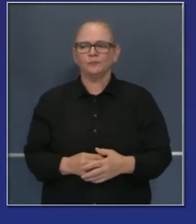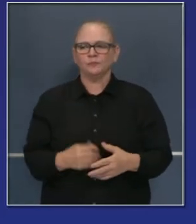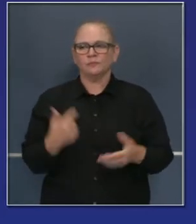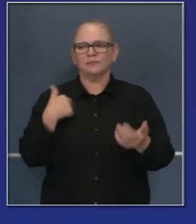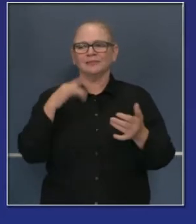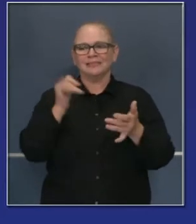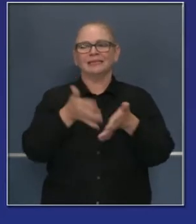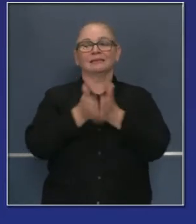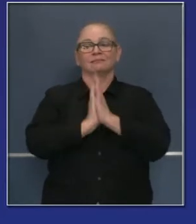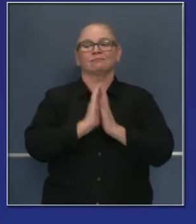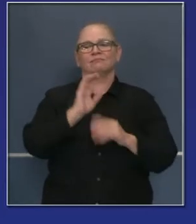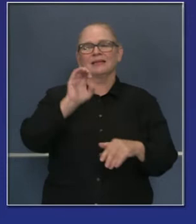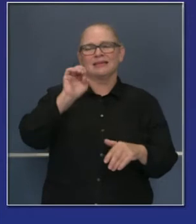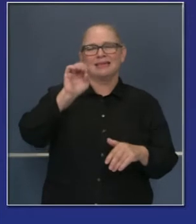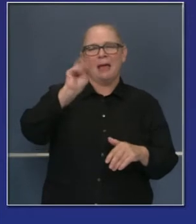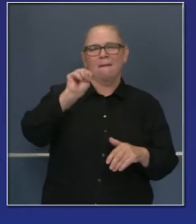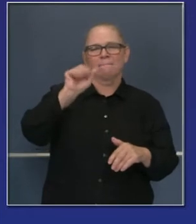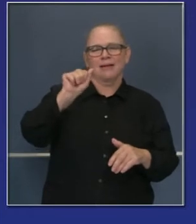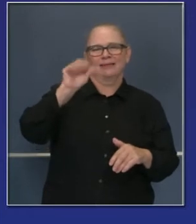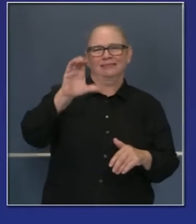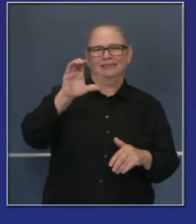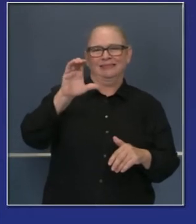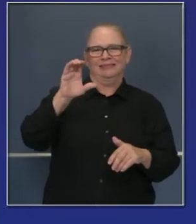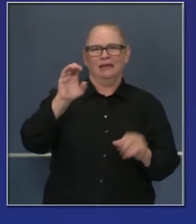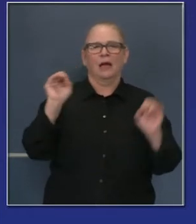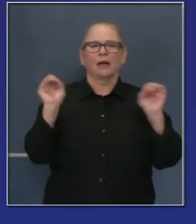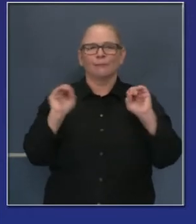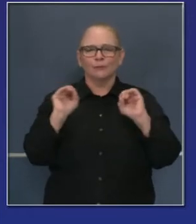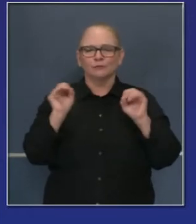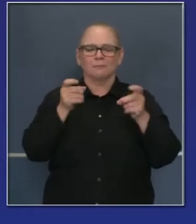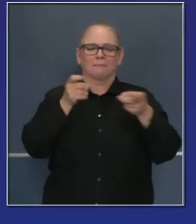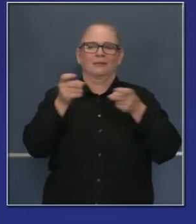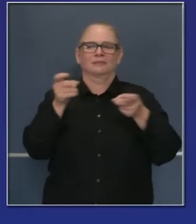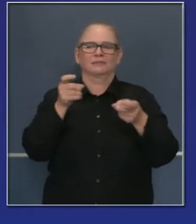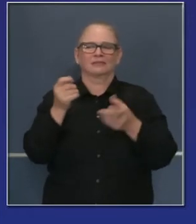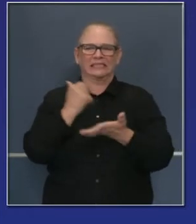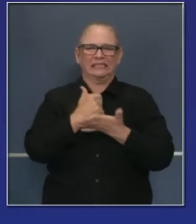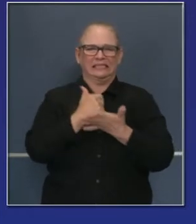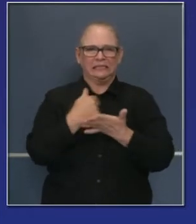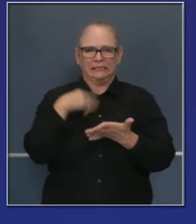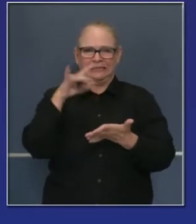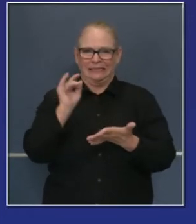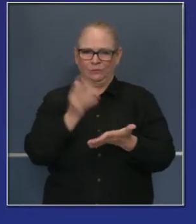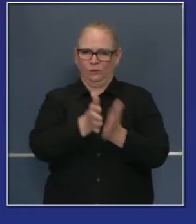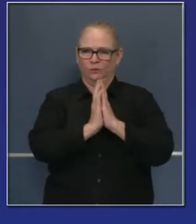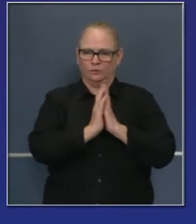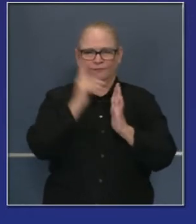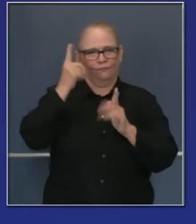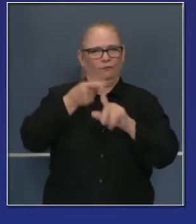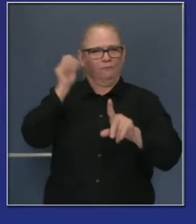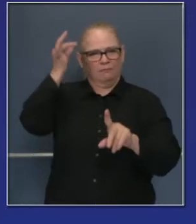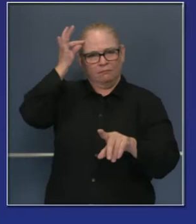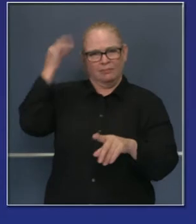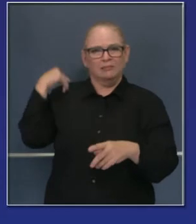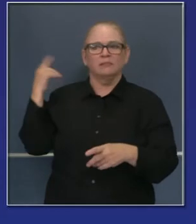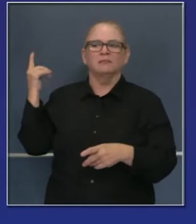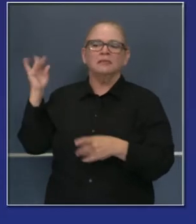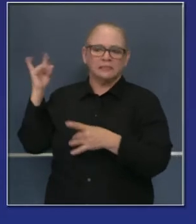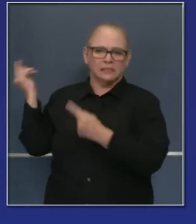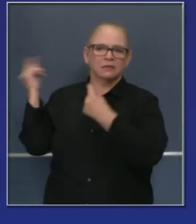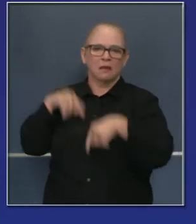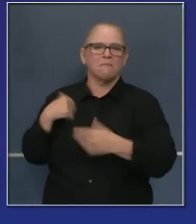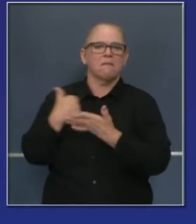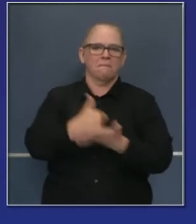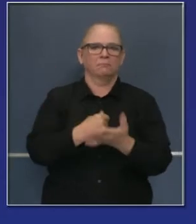EMAC. Esto es un programa de asistencia para los estados en el oeste del